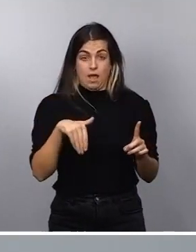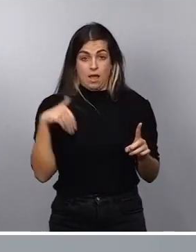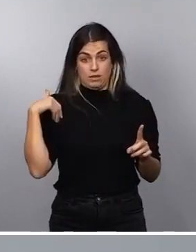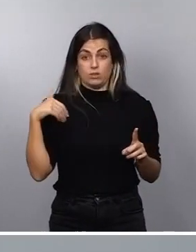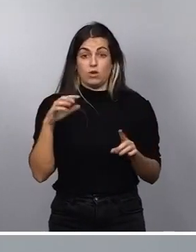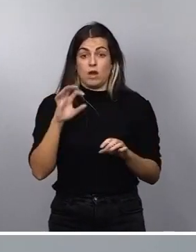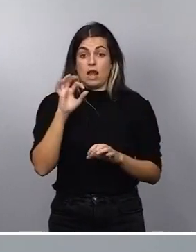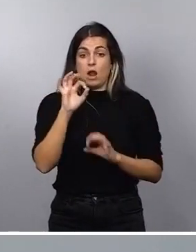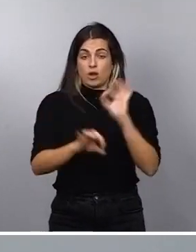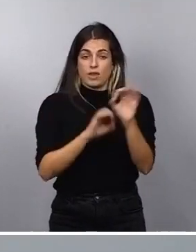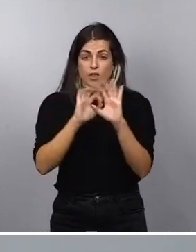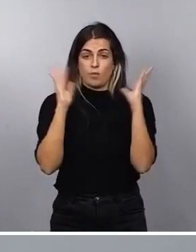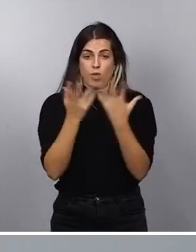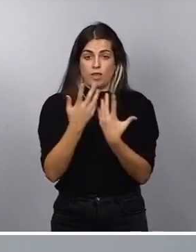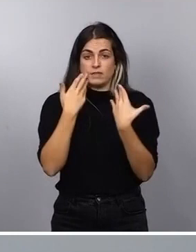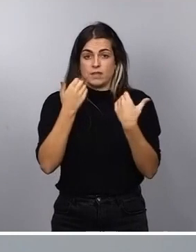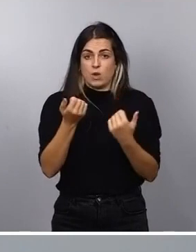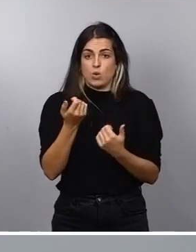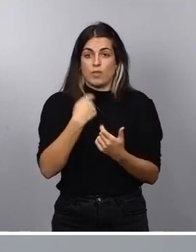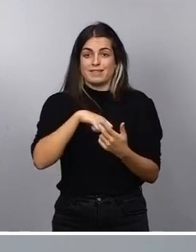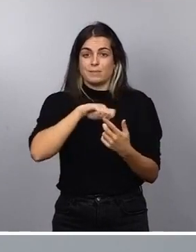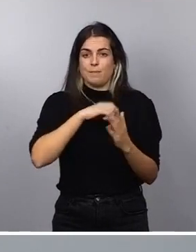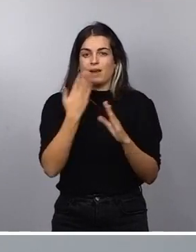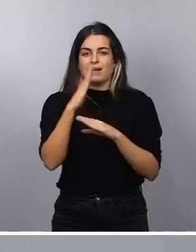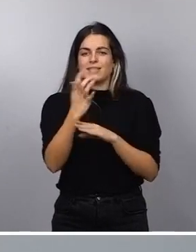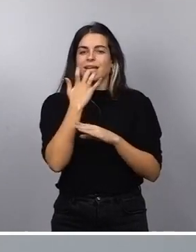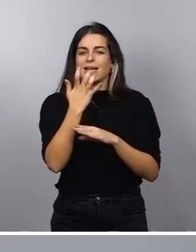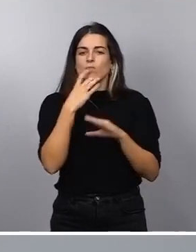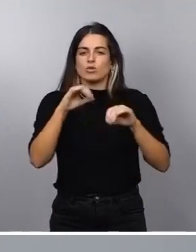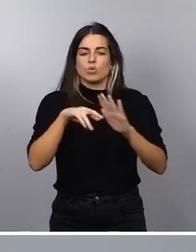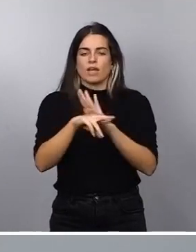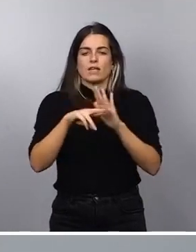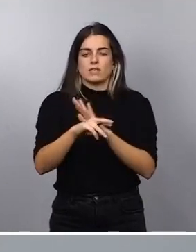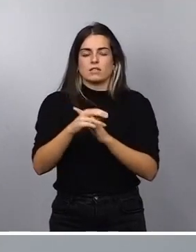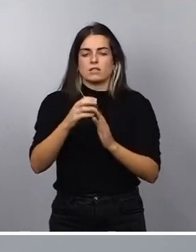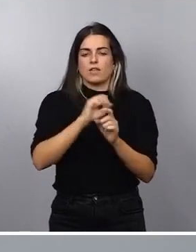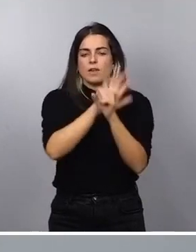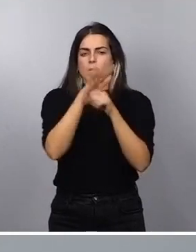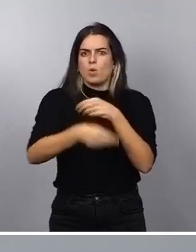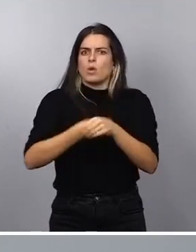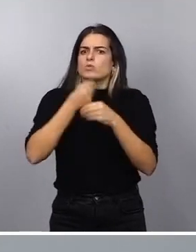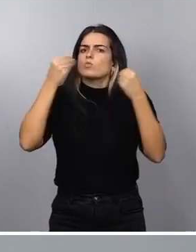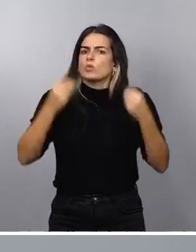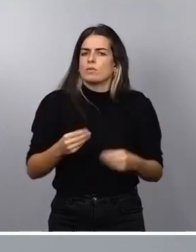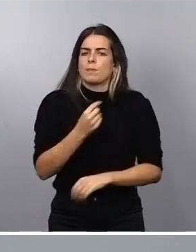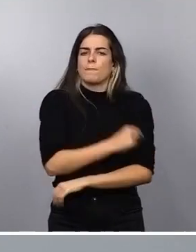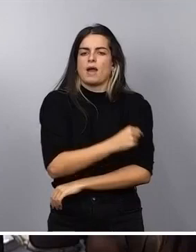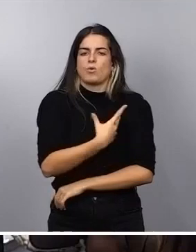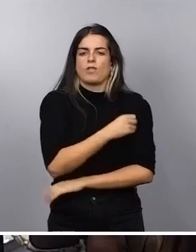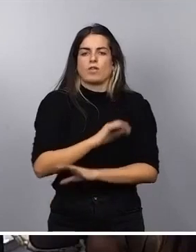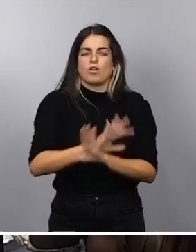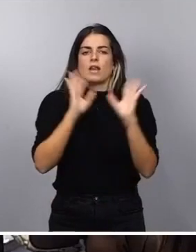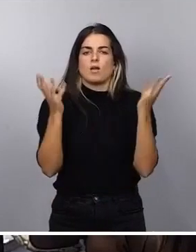ha puesto a España como ejemplo en la gestión de la pandemia y también de vacunación en el mundo. Y esto